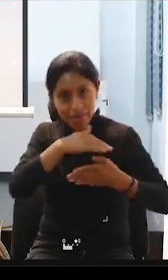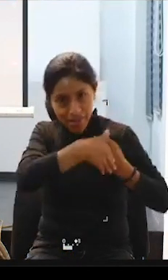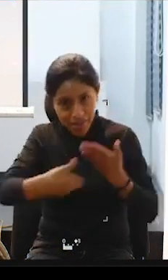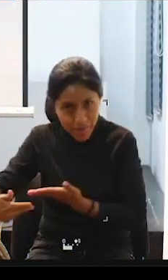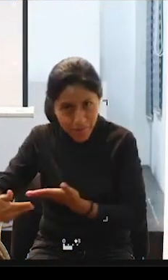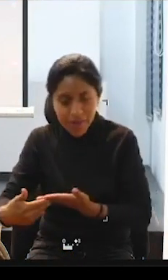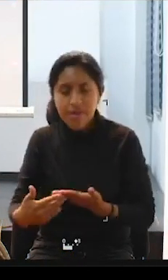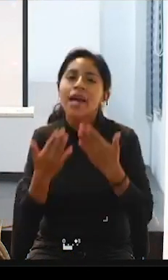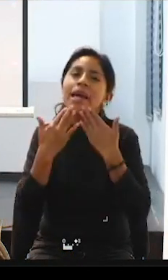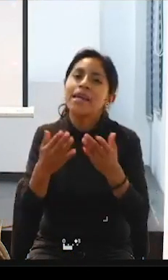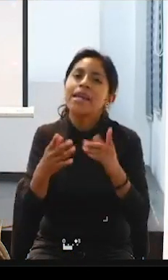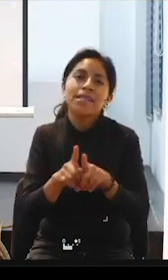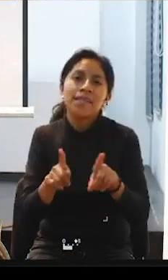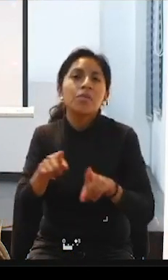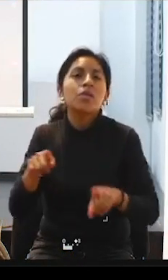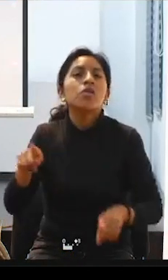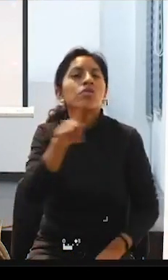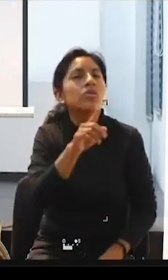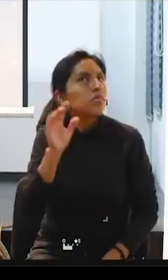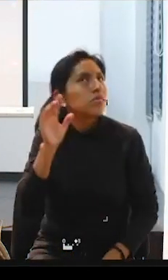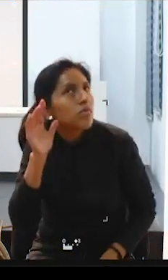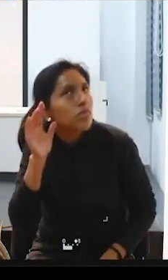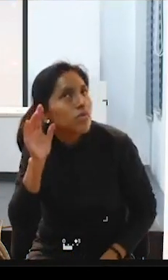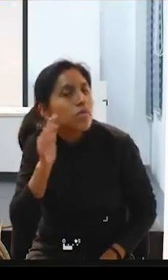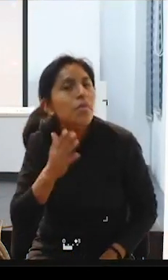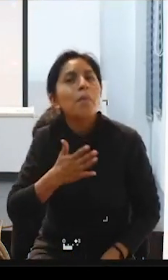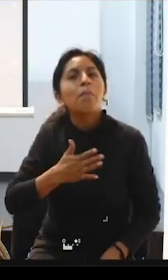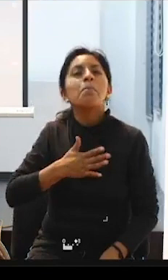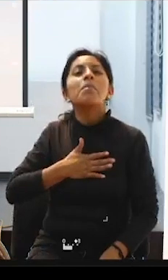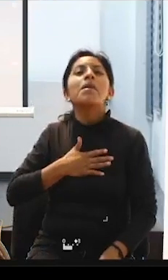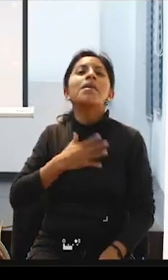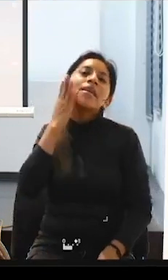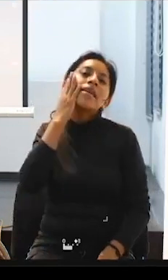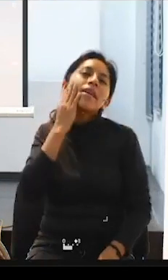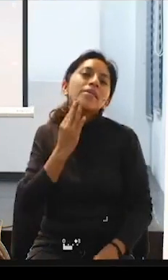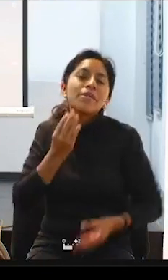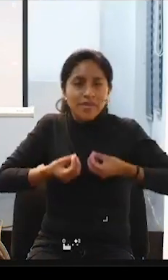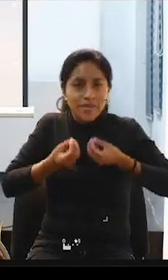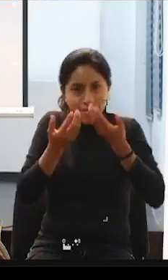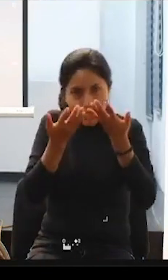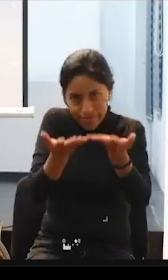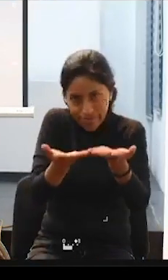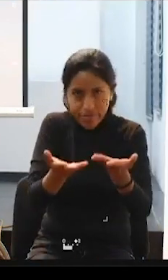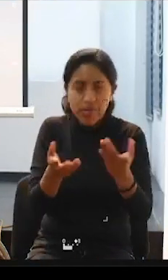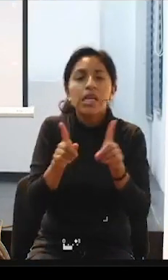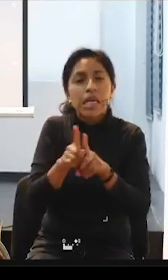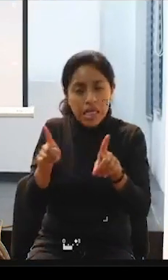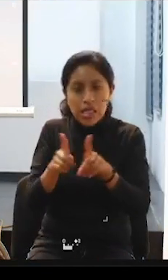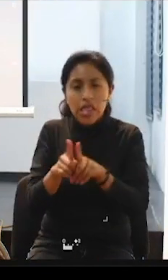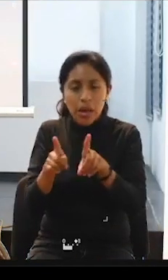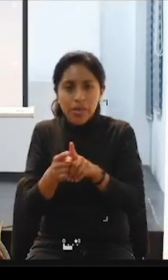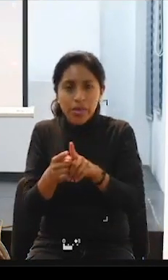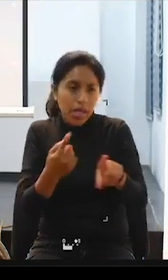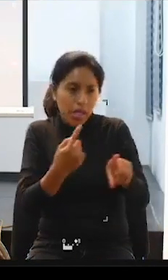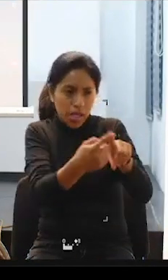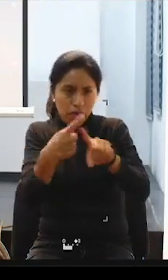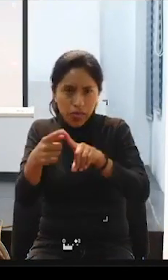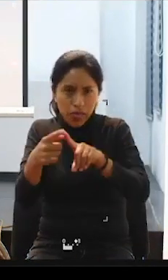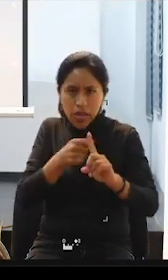de escuchar vuestras experiencias y vuestras, bueno, y vuestras luchas, y